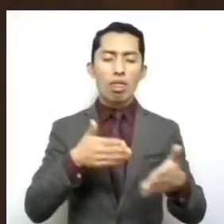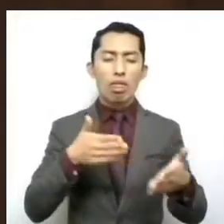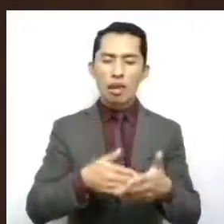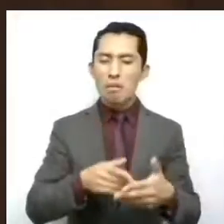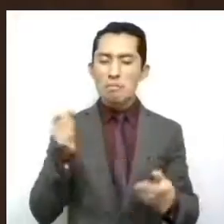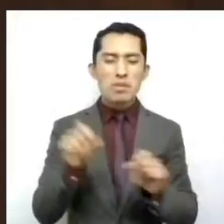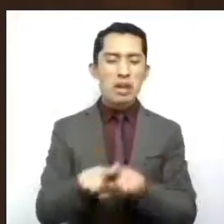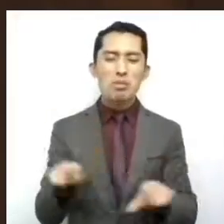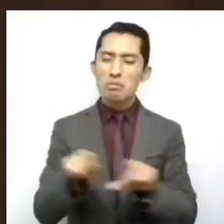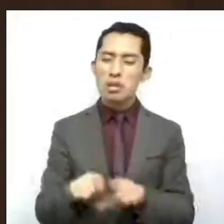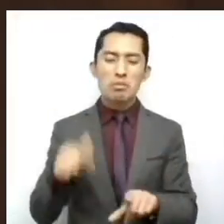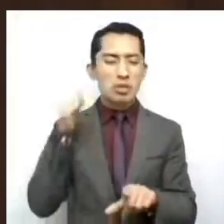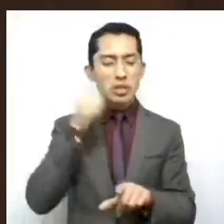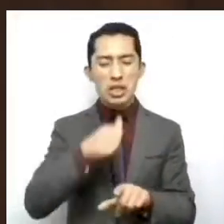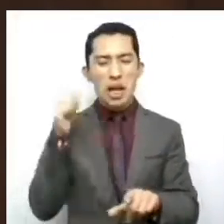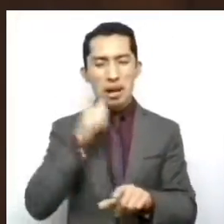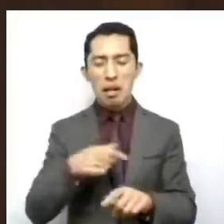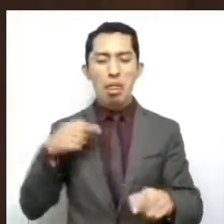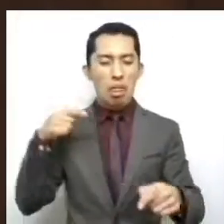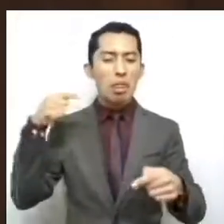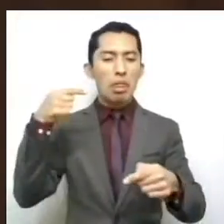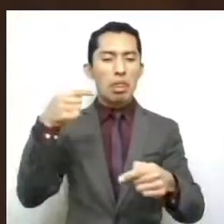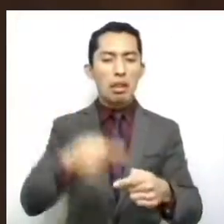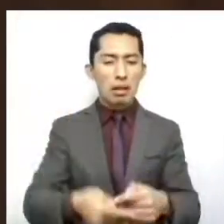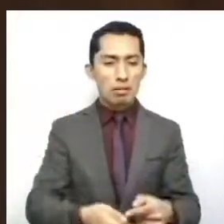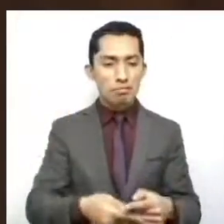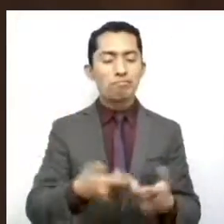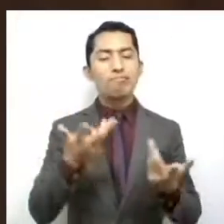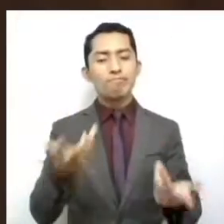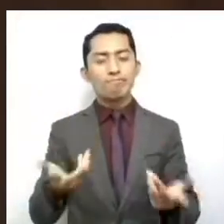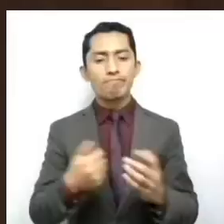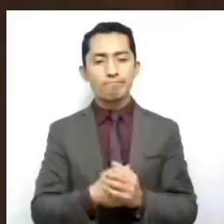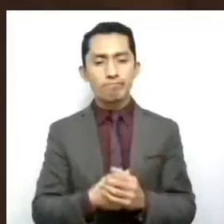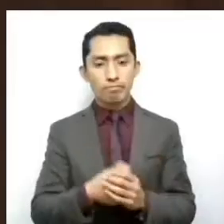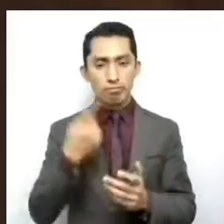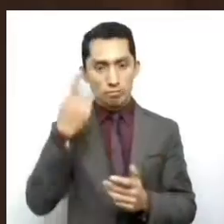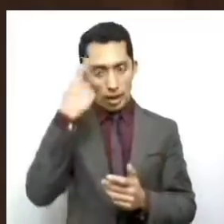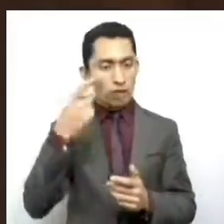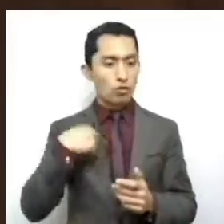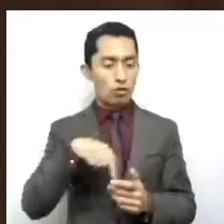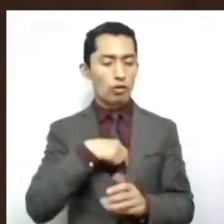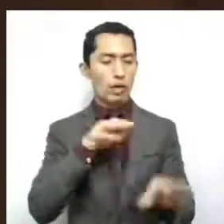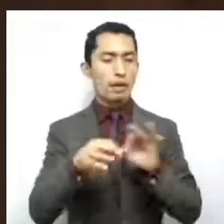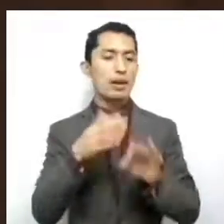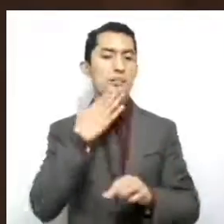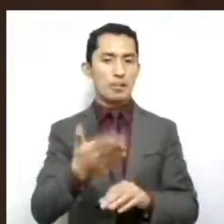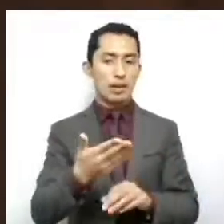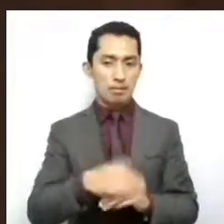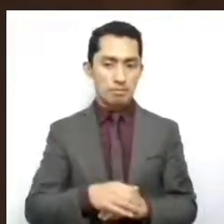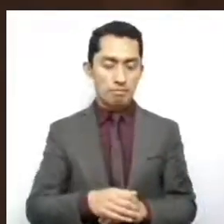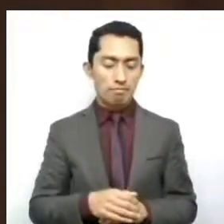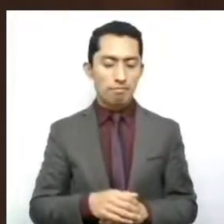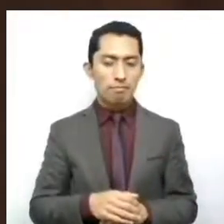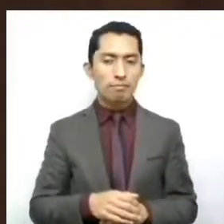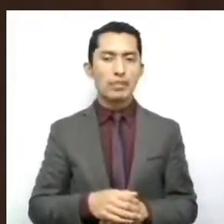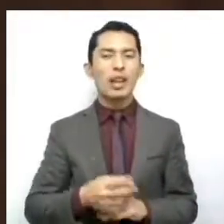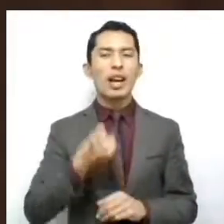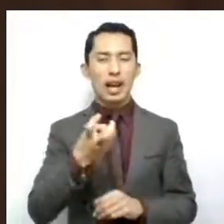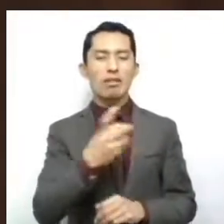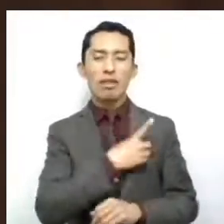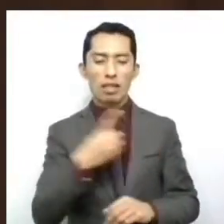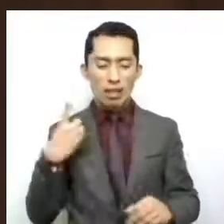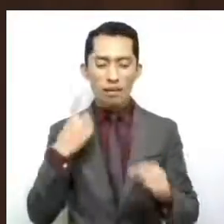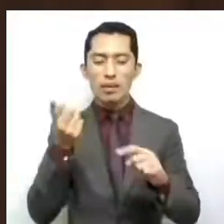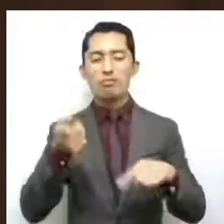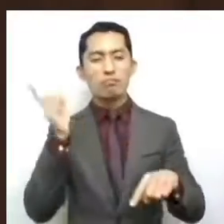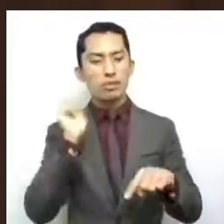han imposibilitado y desarrollarnos plenamente, tienen que ser erradicadas, por